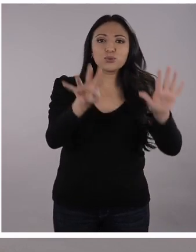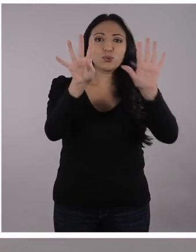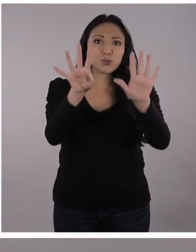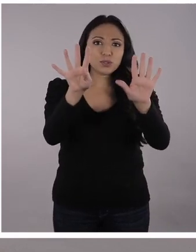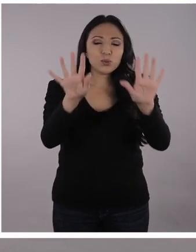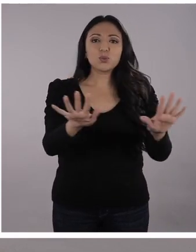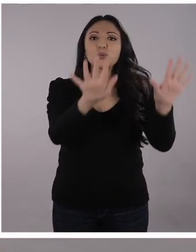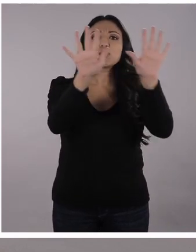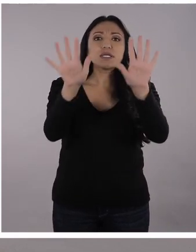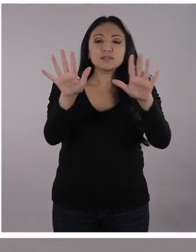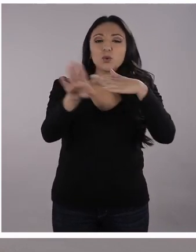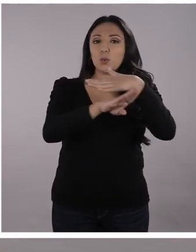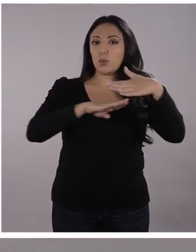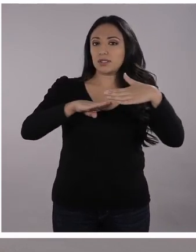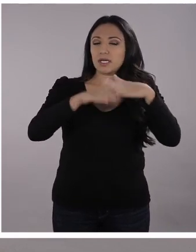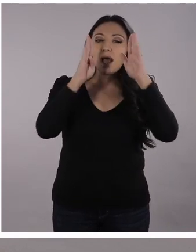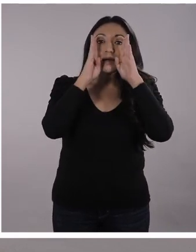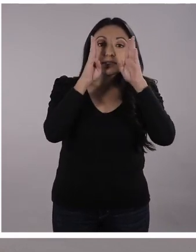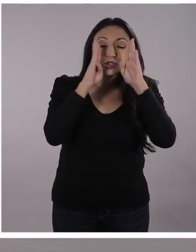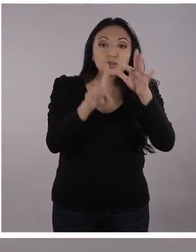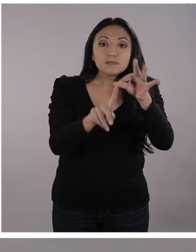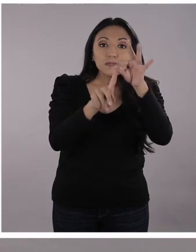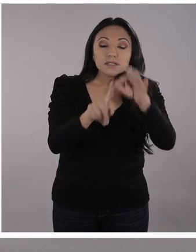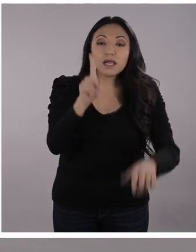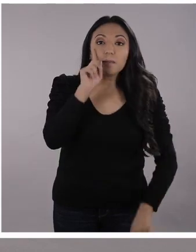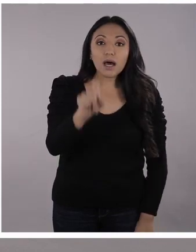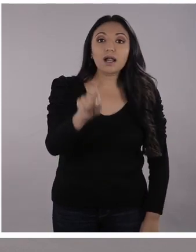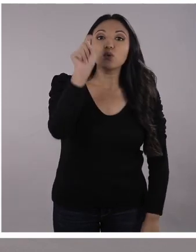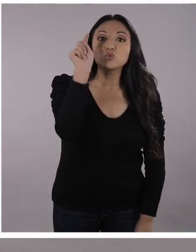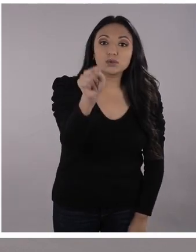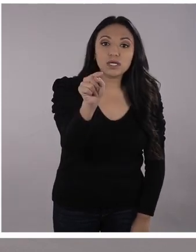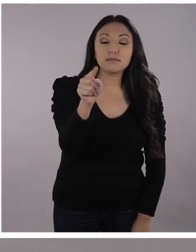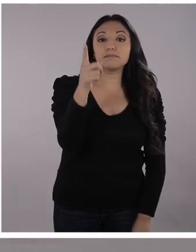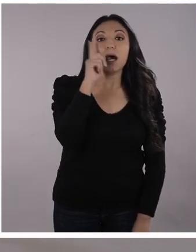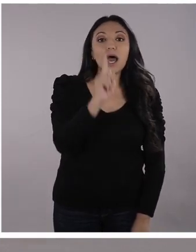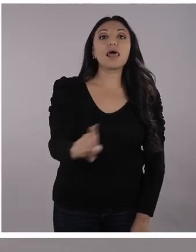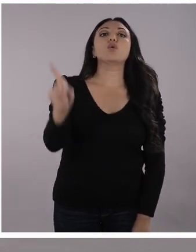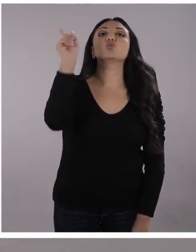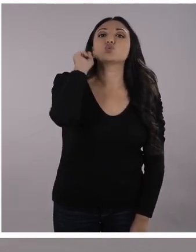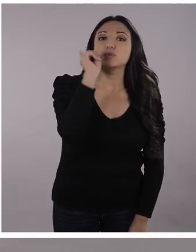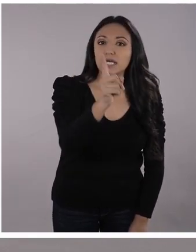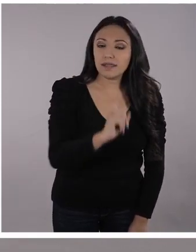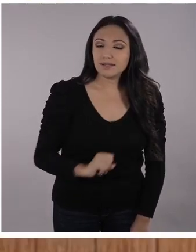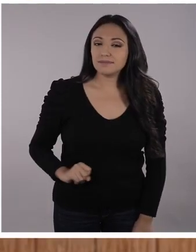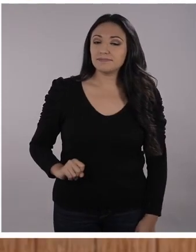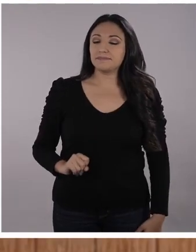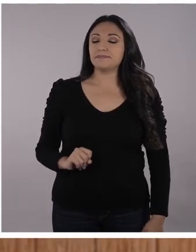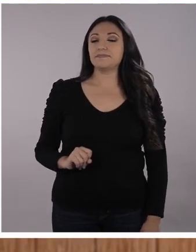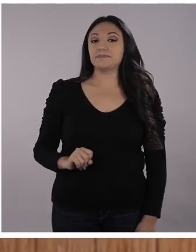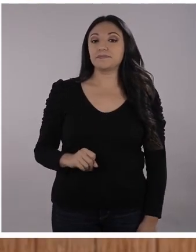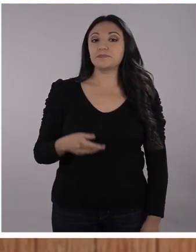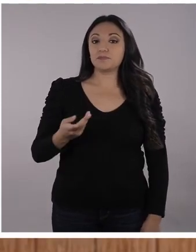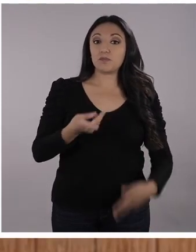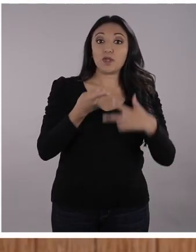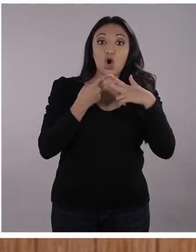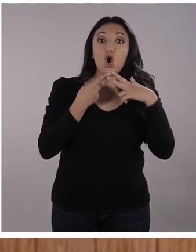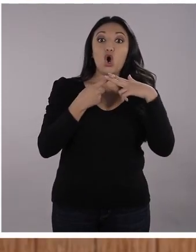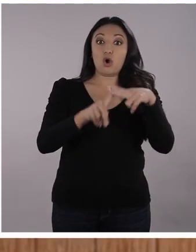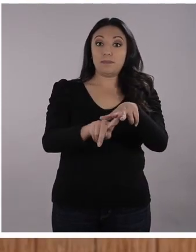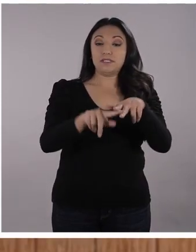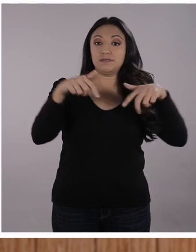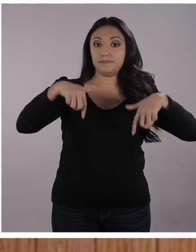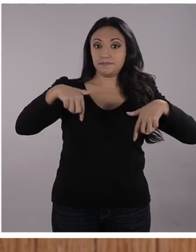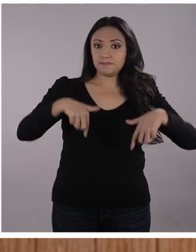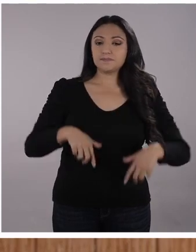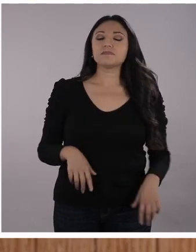Esta es la franja que está especialmente diseñada, hecha por y para ustedes. Quería arrancar el programa del día